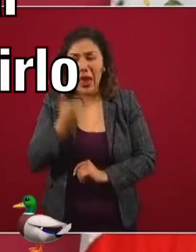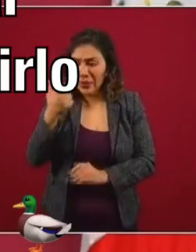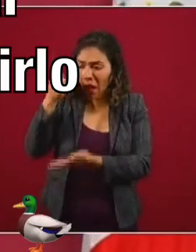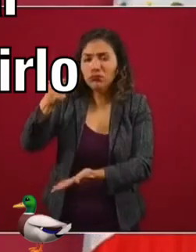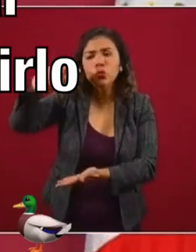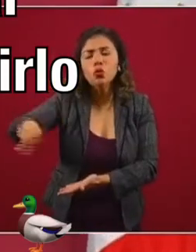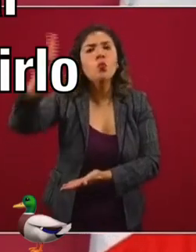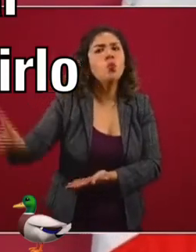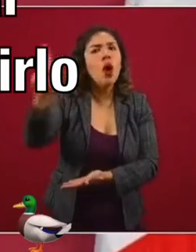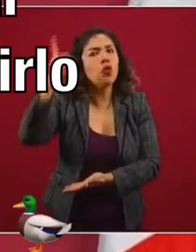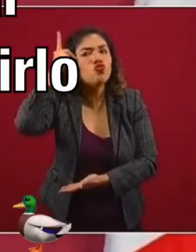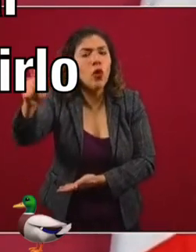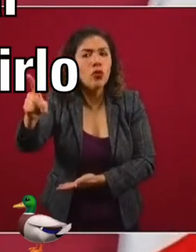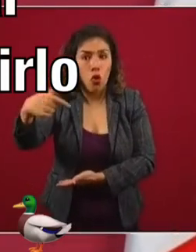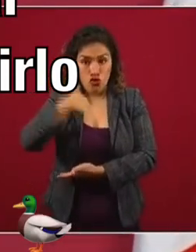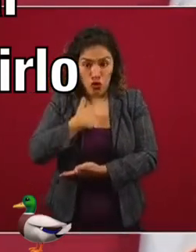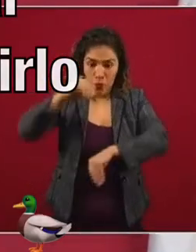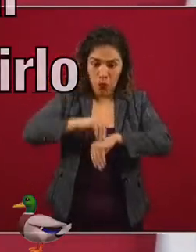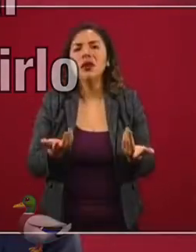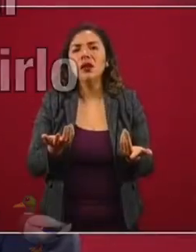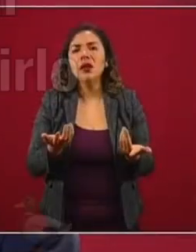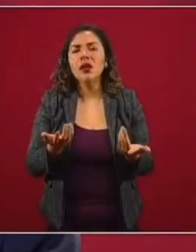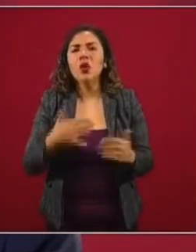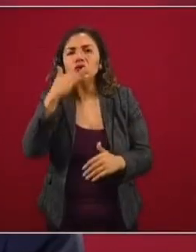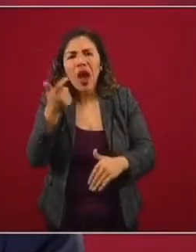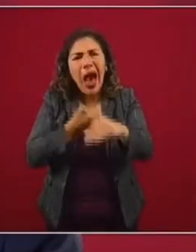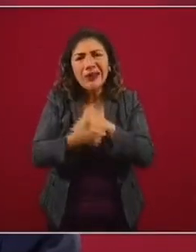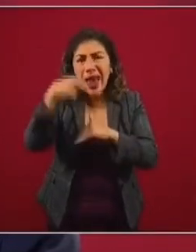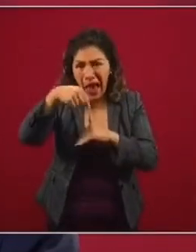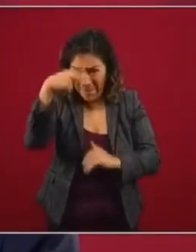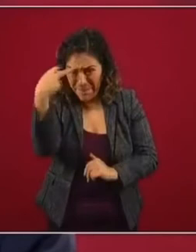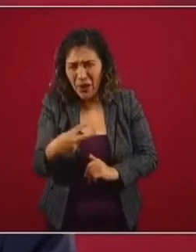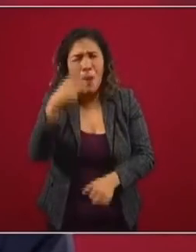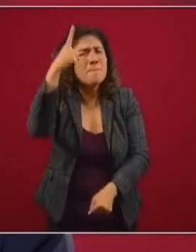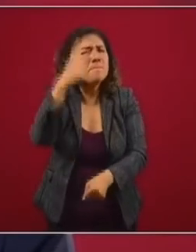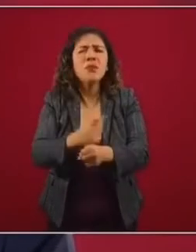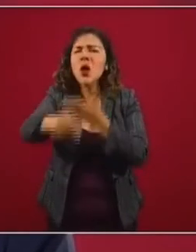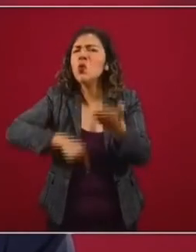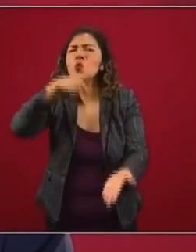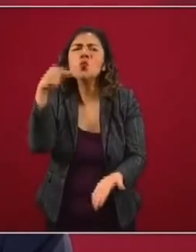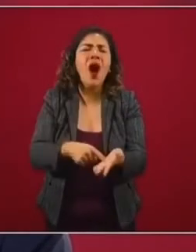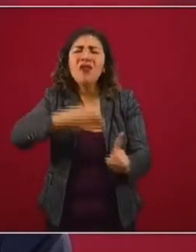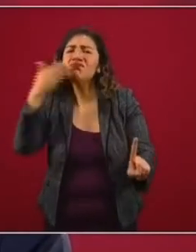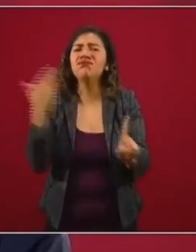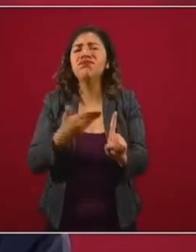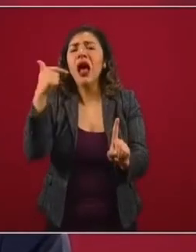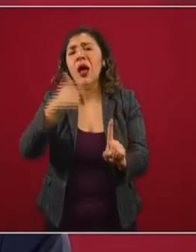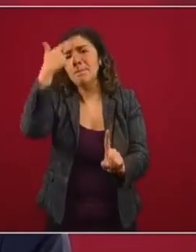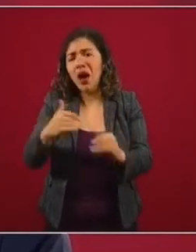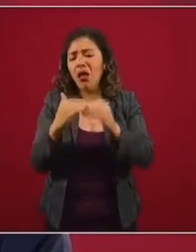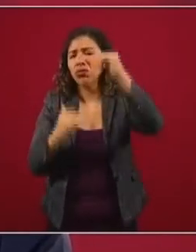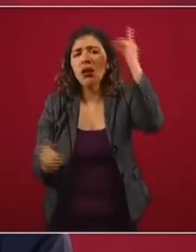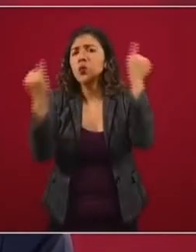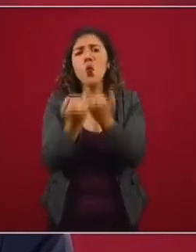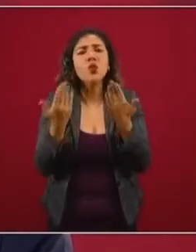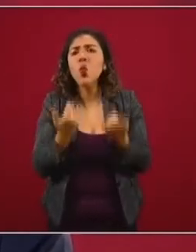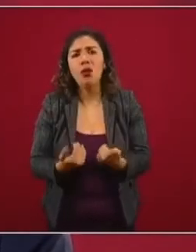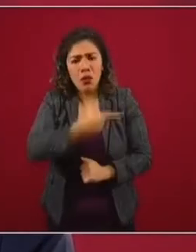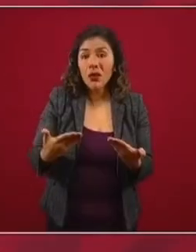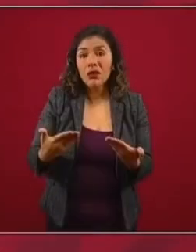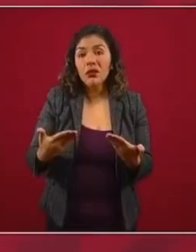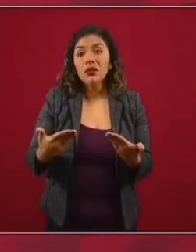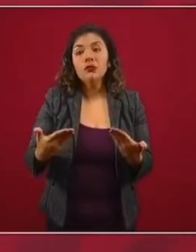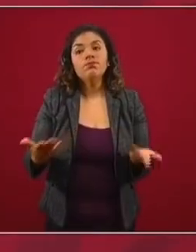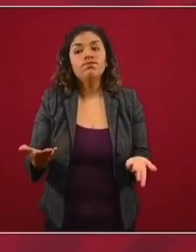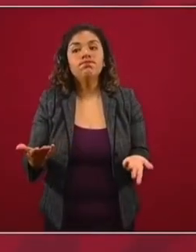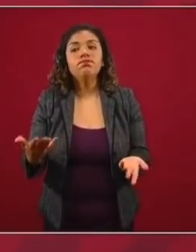Los funcionarios somos simplemente administradores del dinero del pueblo. La corrupción en México es la causa principal de la desigualdad económica y